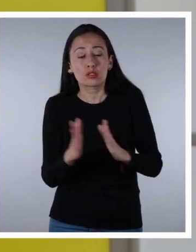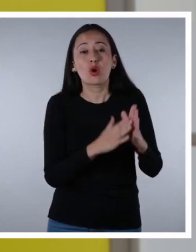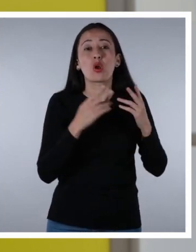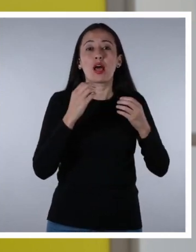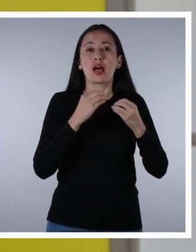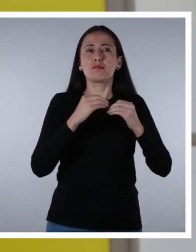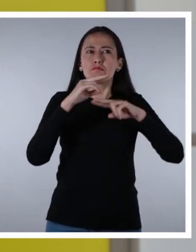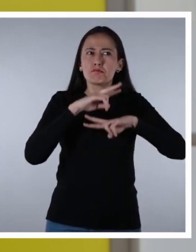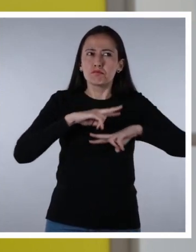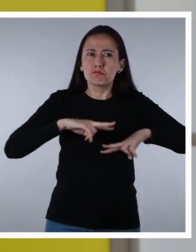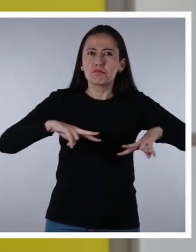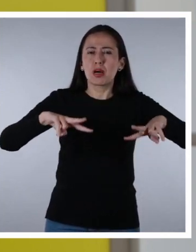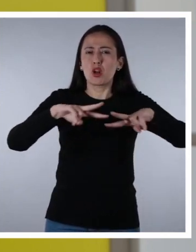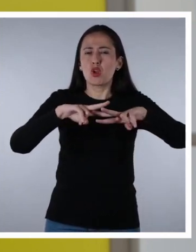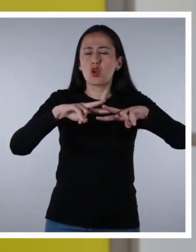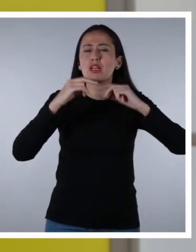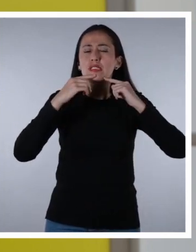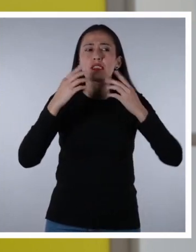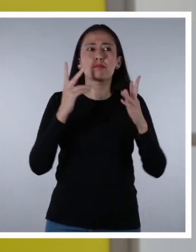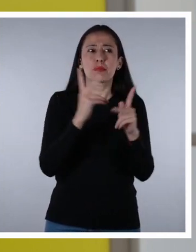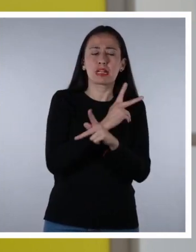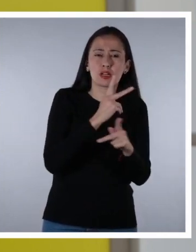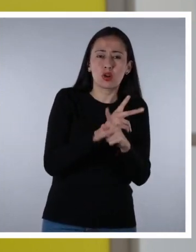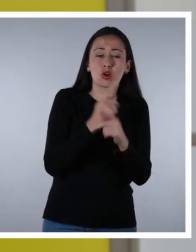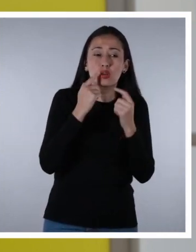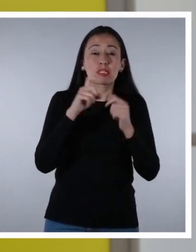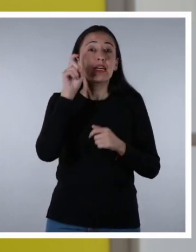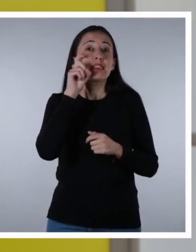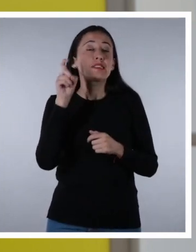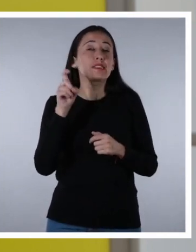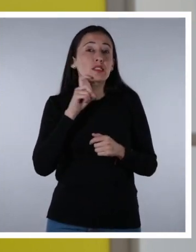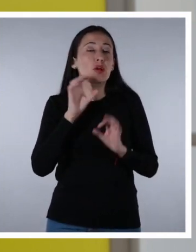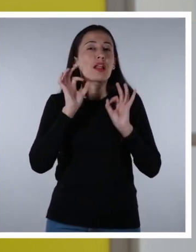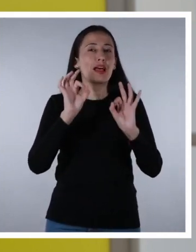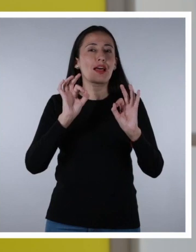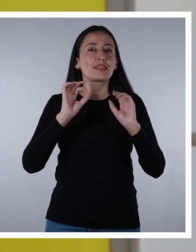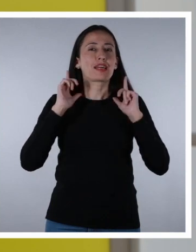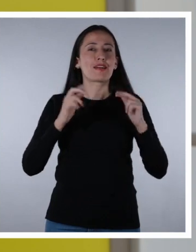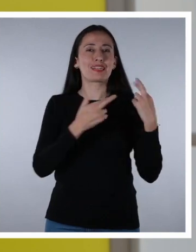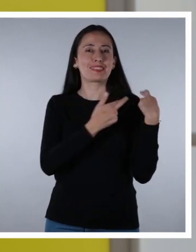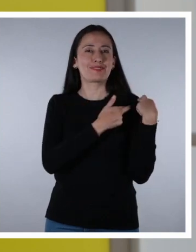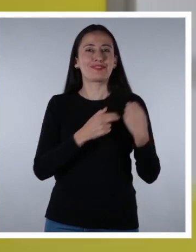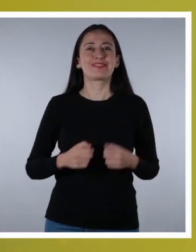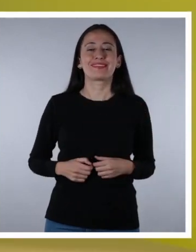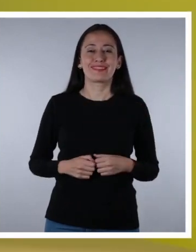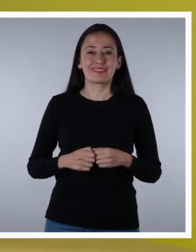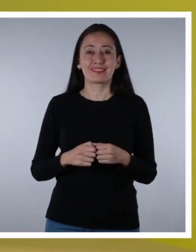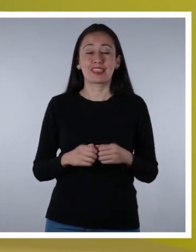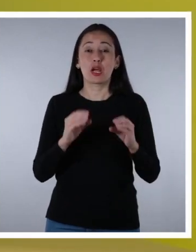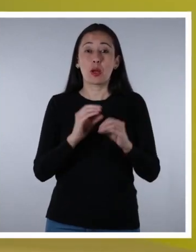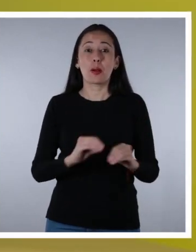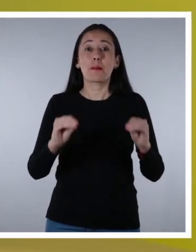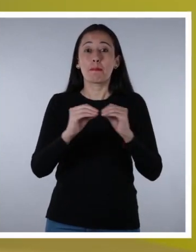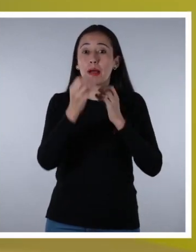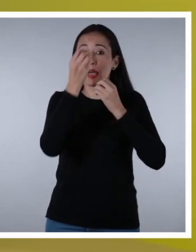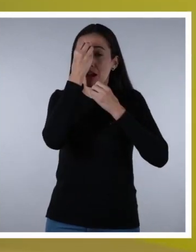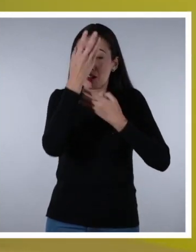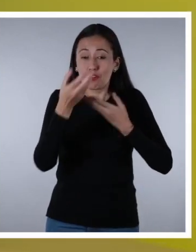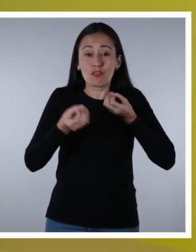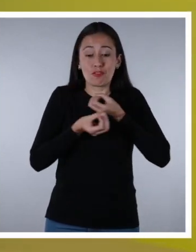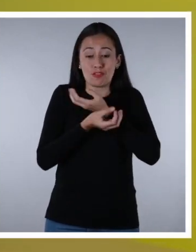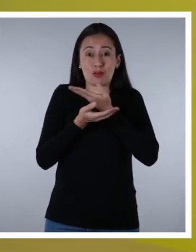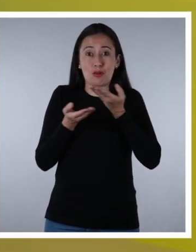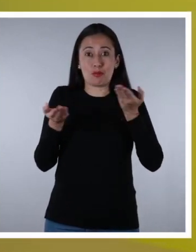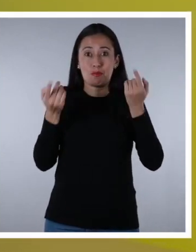valores de riesgo y guiar a tus hijos e hijas en una sexualidad saludable y responsable. Para mayor información, les